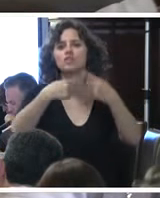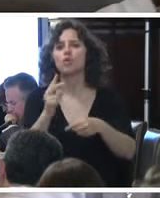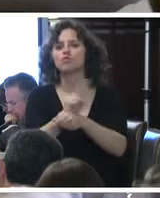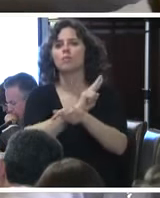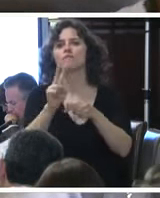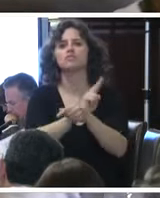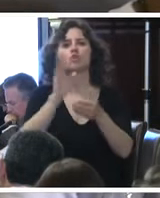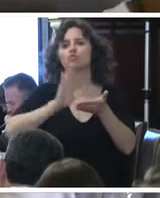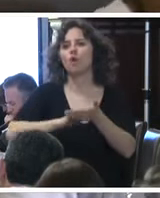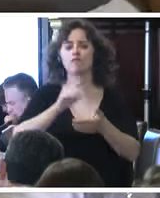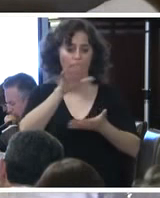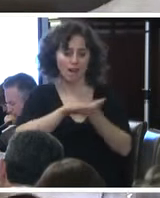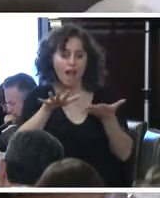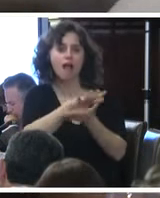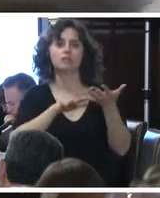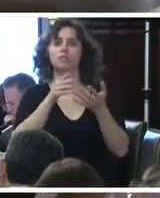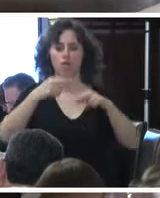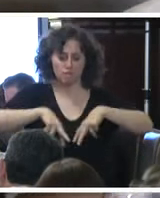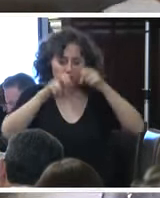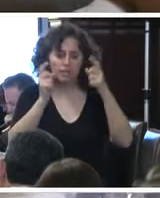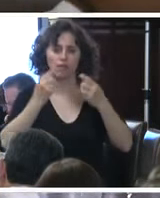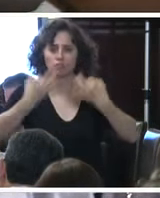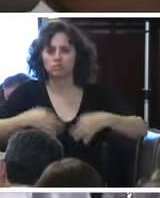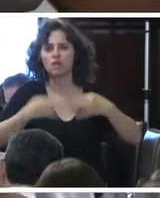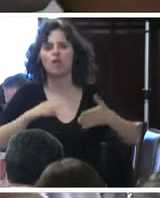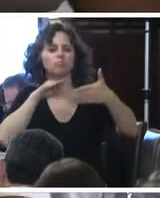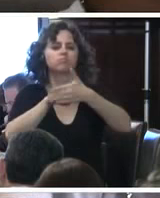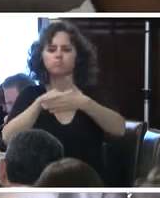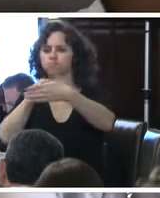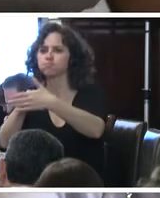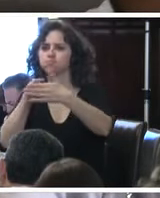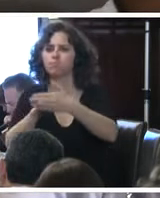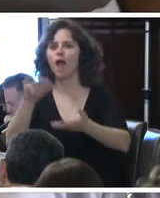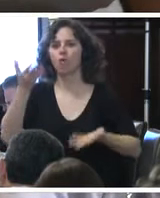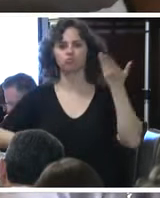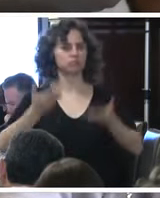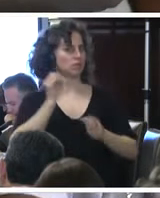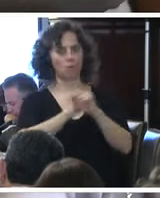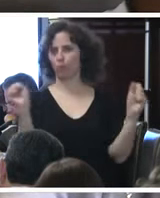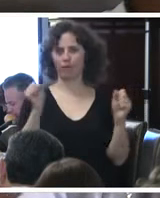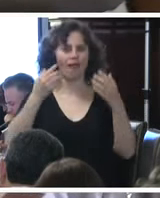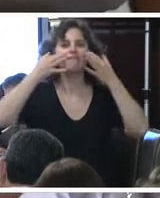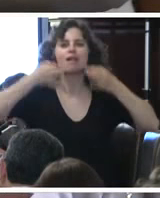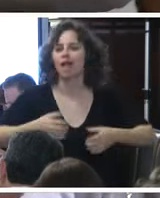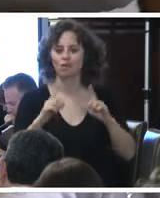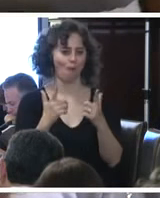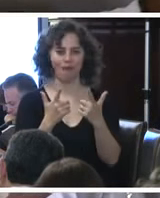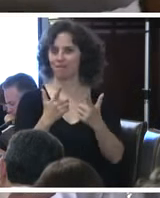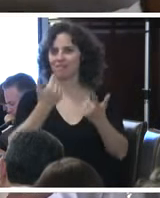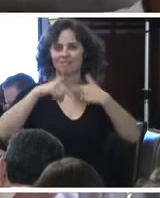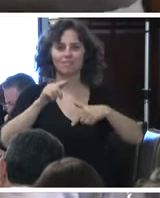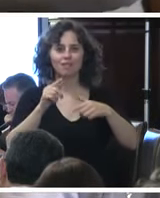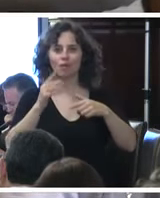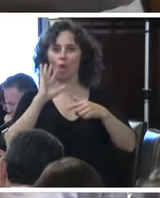sobre el caso, evaluando a profundidad los patrones de obstaculización a la justicia y a la verdad, cómo tendremos oportunidad de